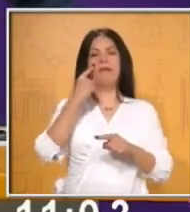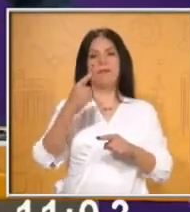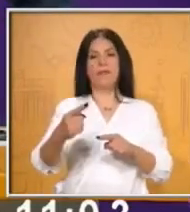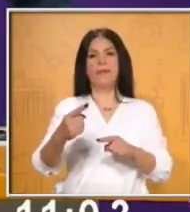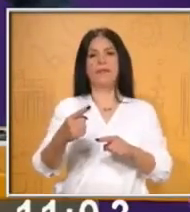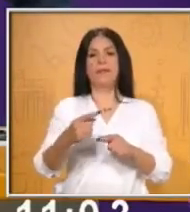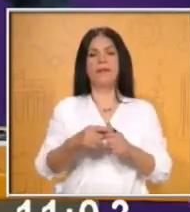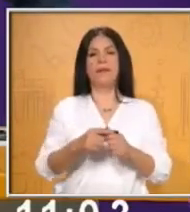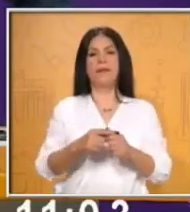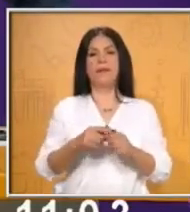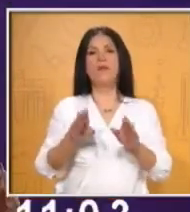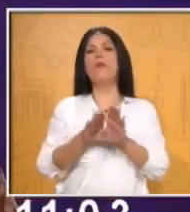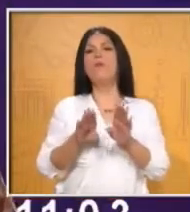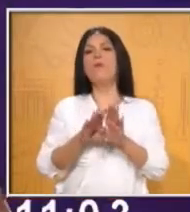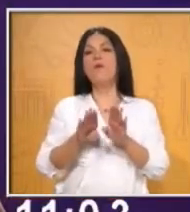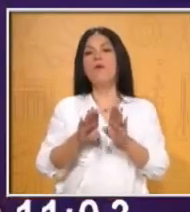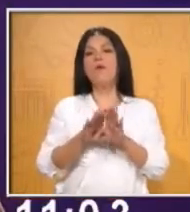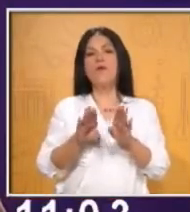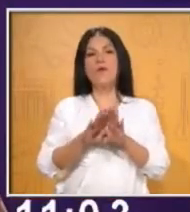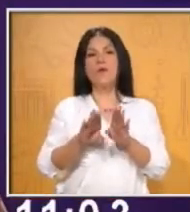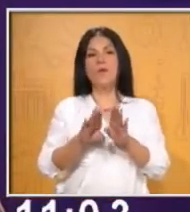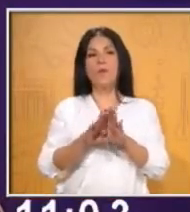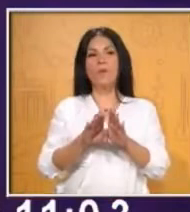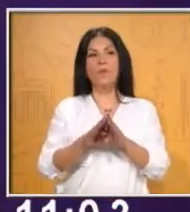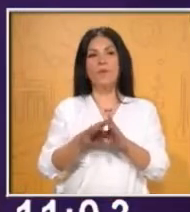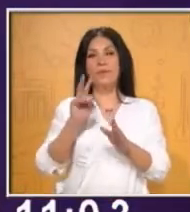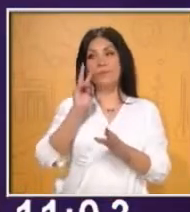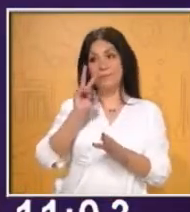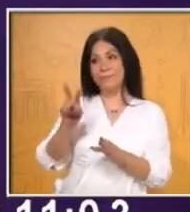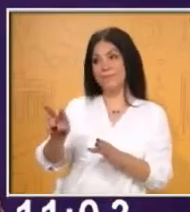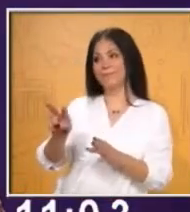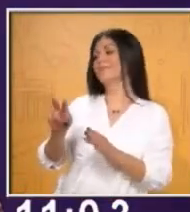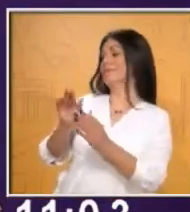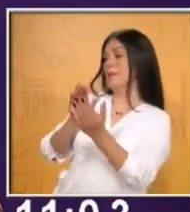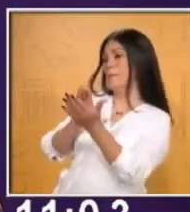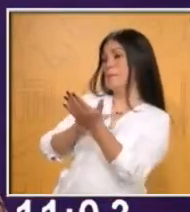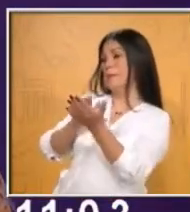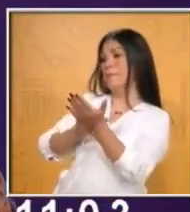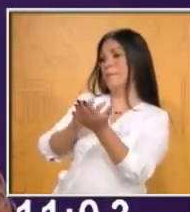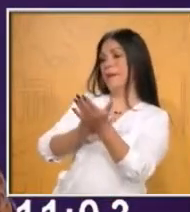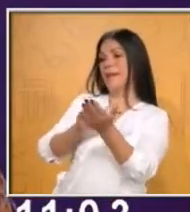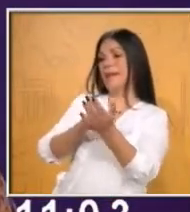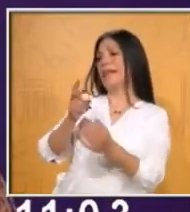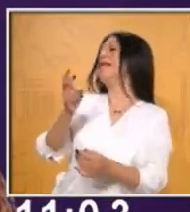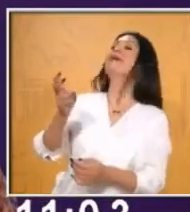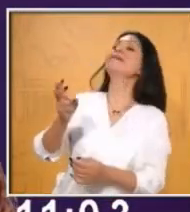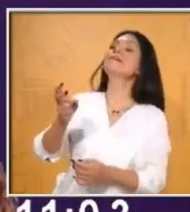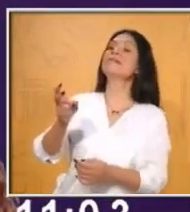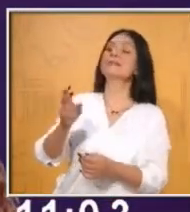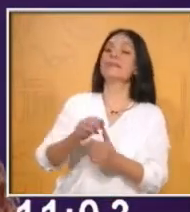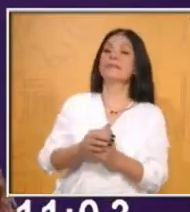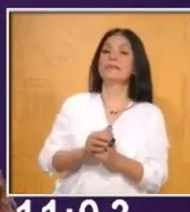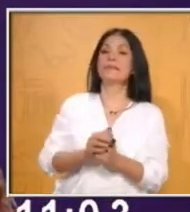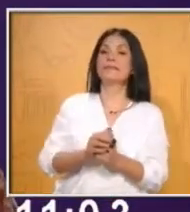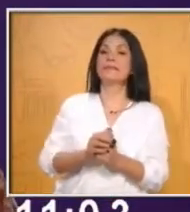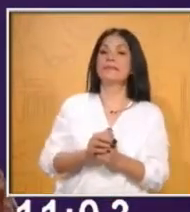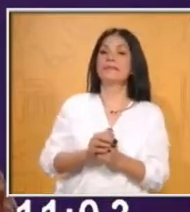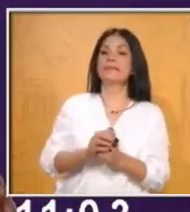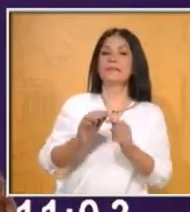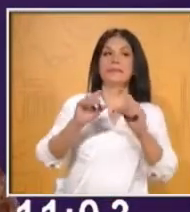acercamiento y te digo, esto va a ser para la clase de español. Van a ser 7